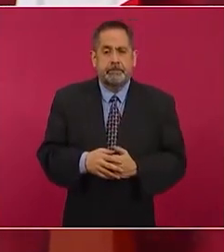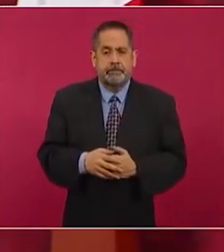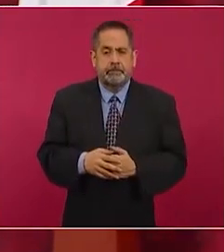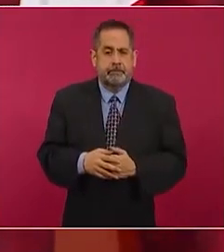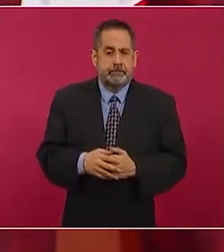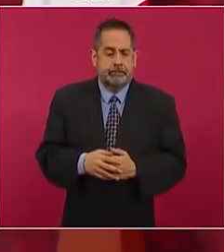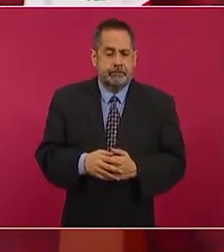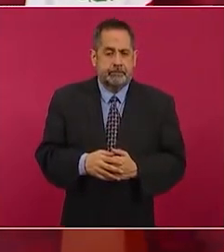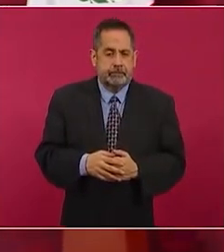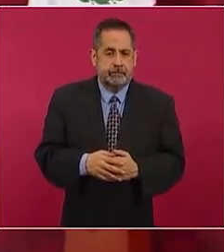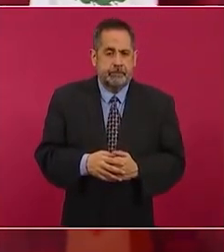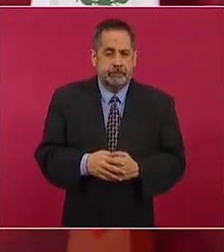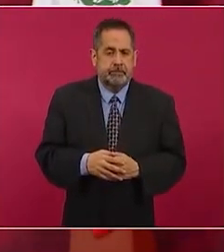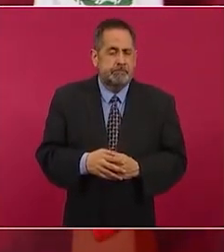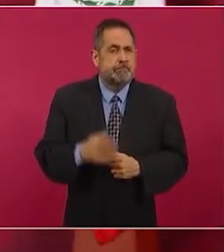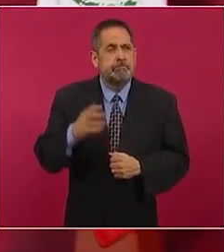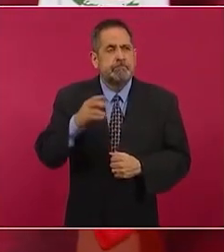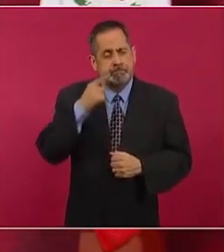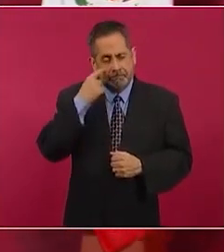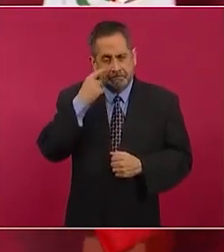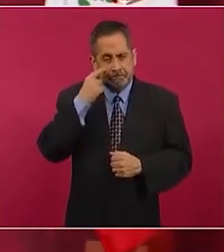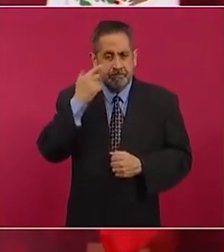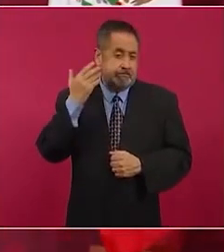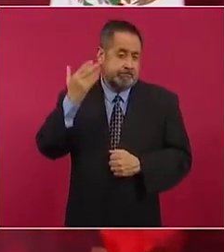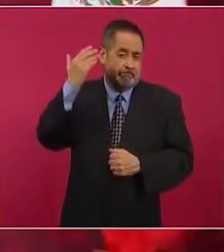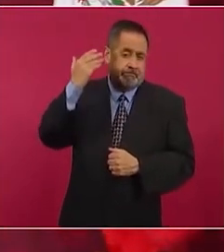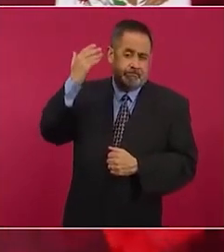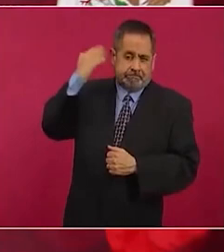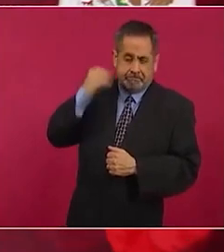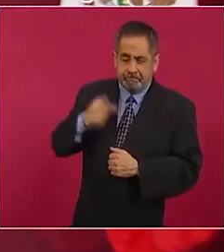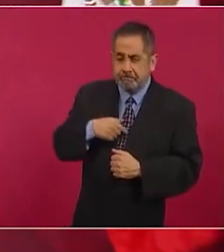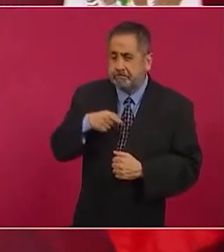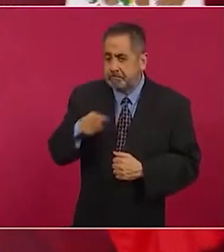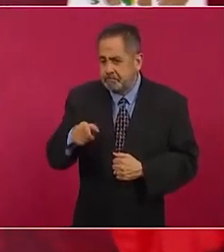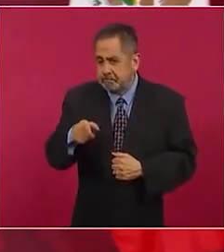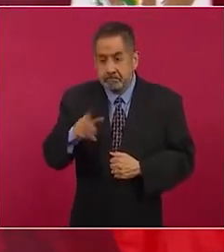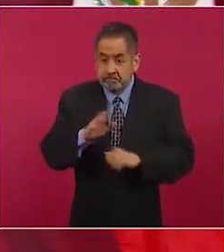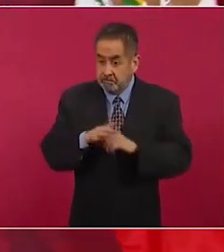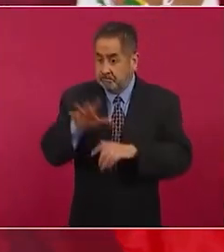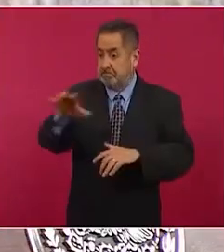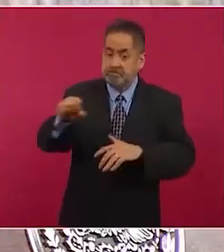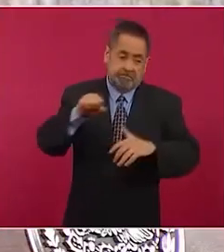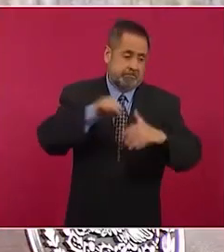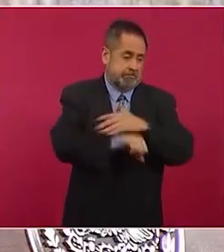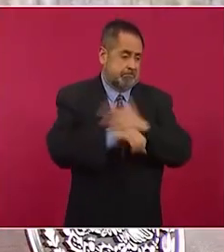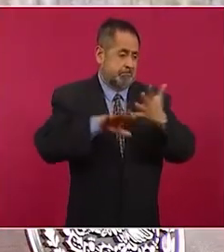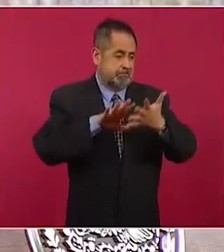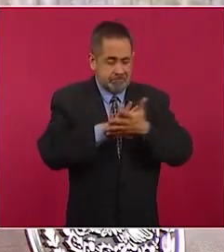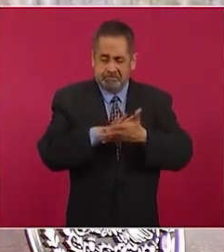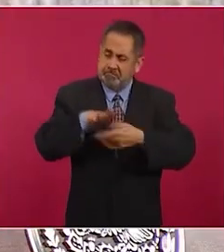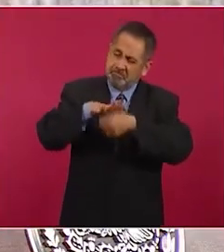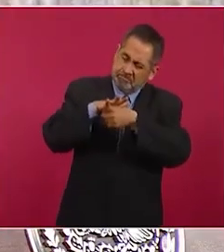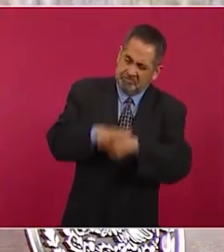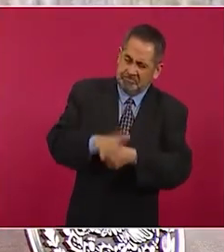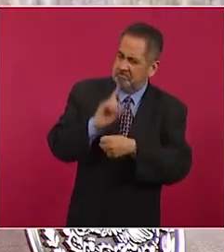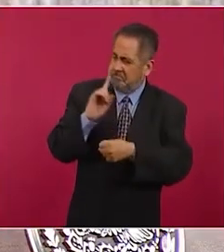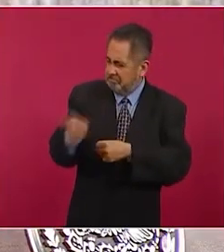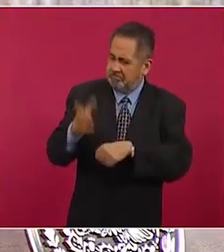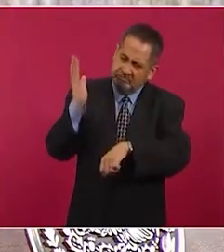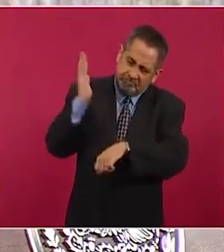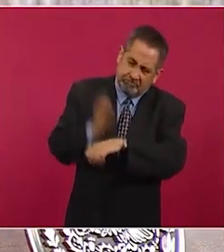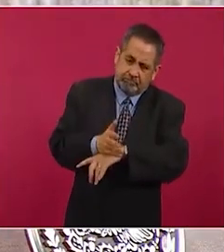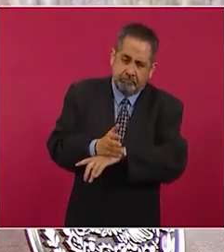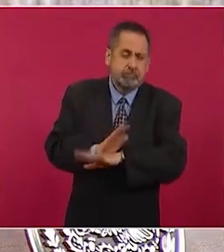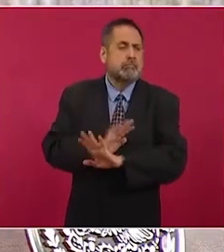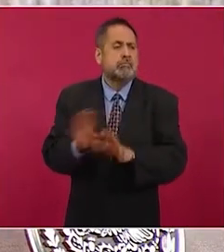Antes, se pensaba que sólo con medidas coercitivas se podía resolver